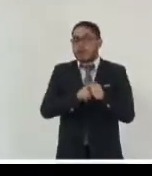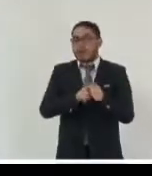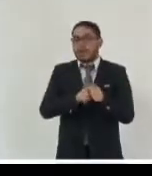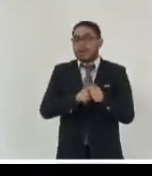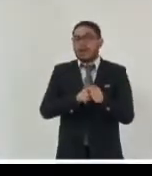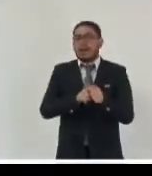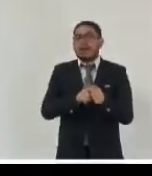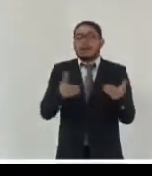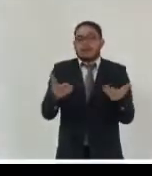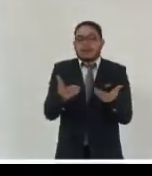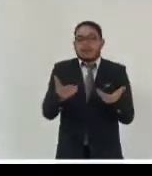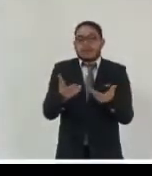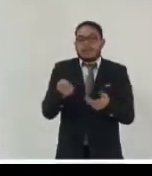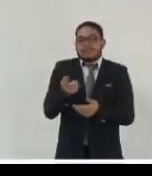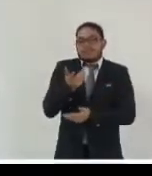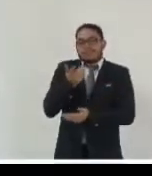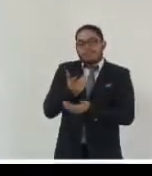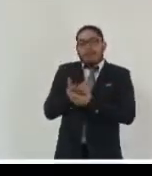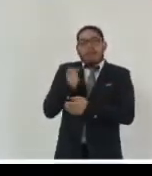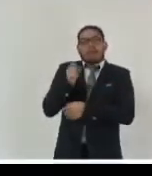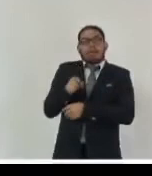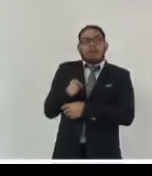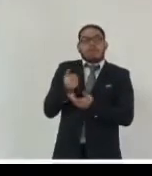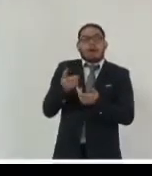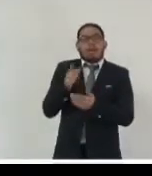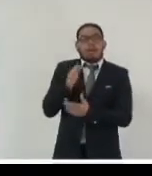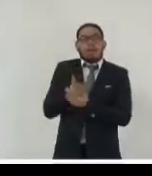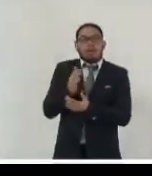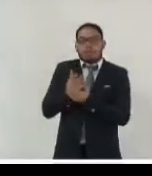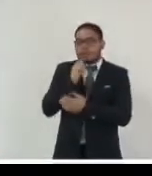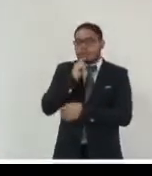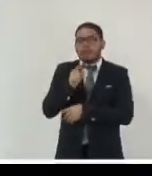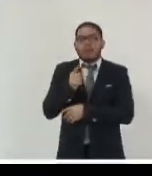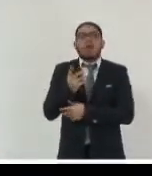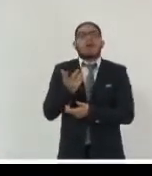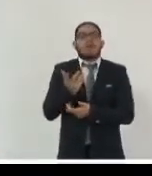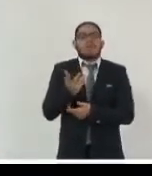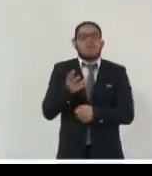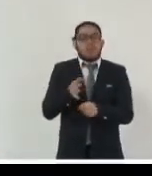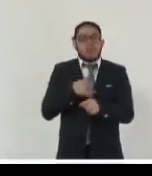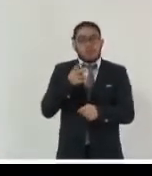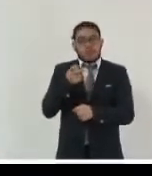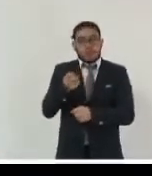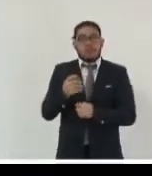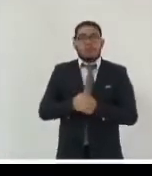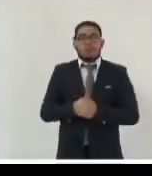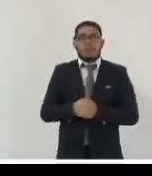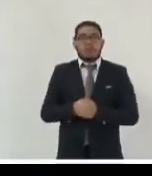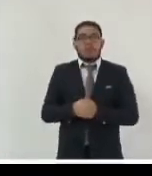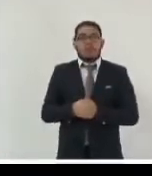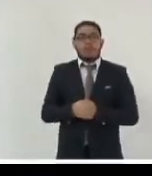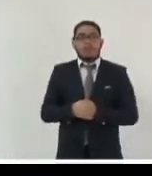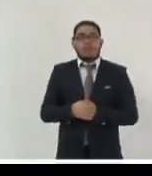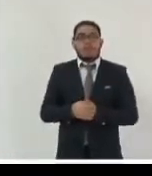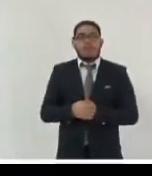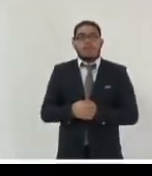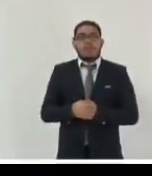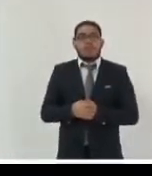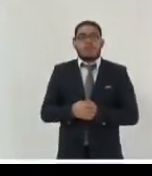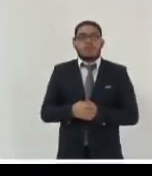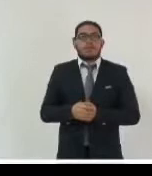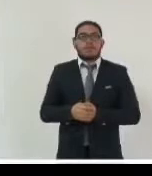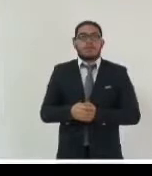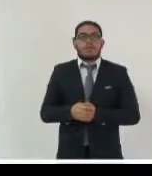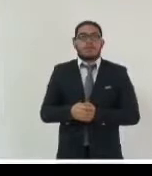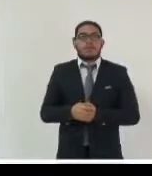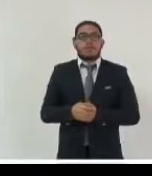y una mirada tecnológica que yo creo que no escapa a ninguno o ninguna de las presentes de las presentes que es